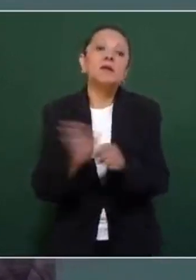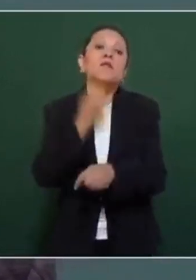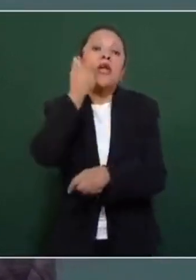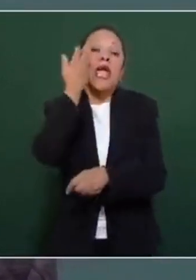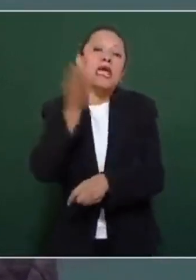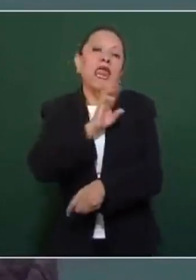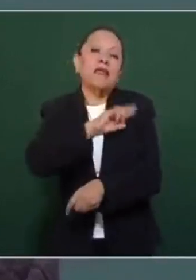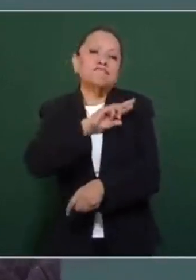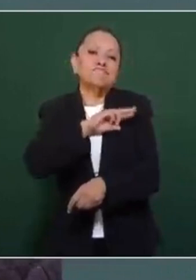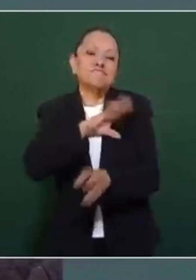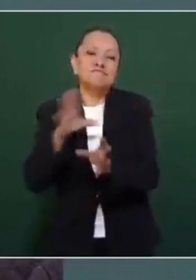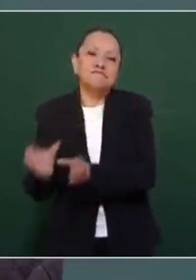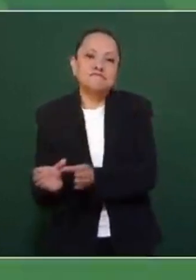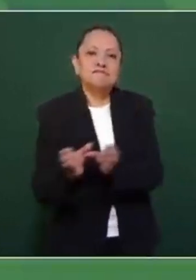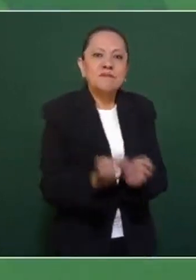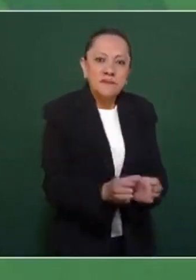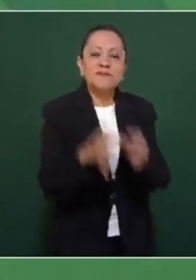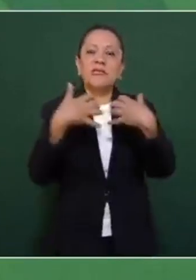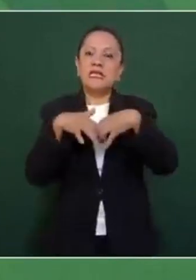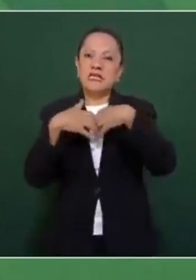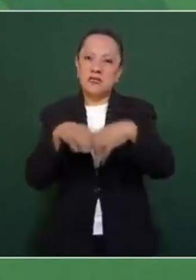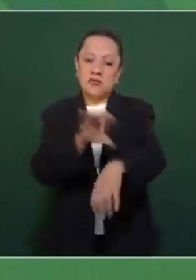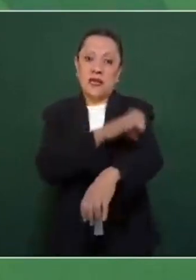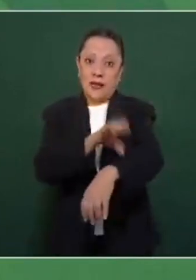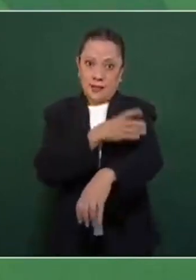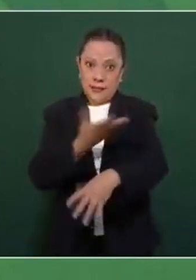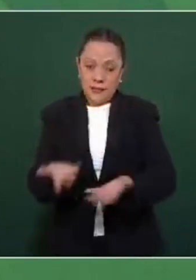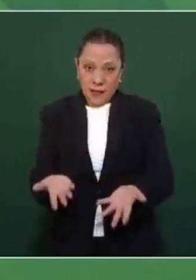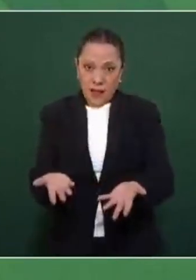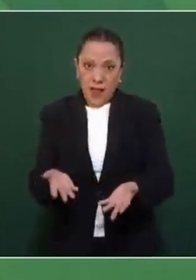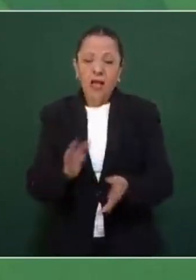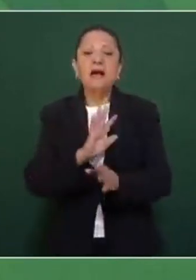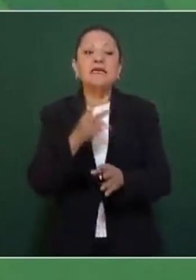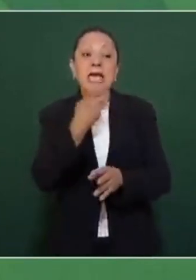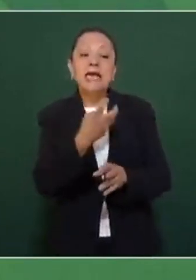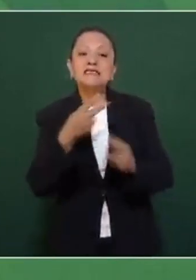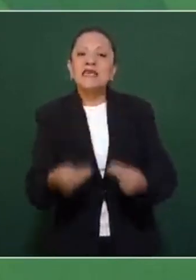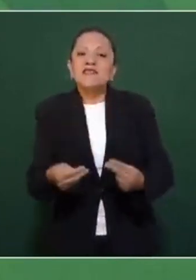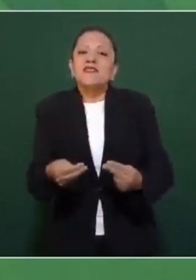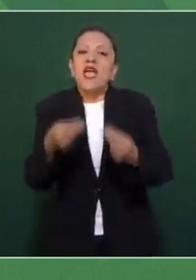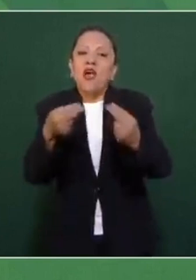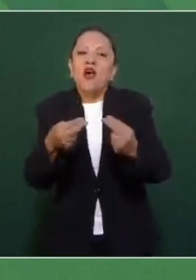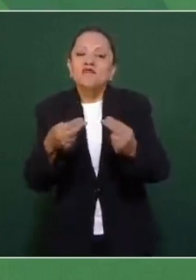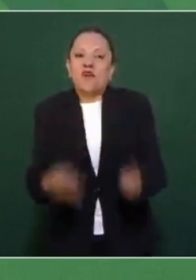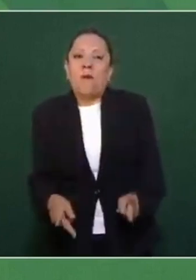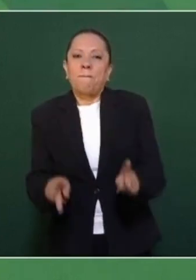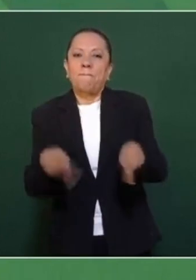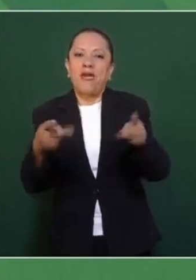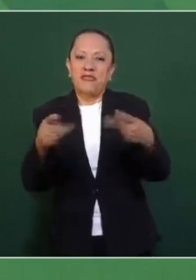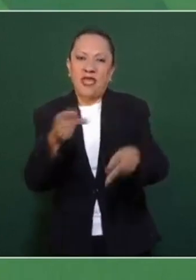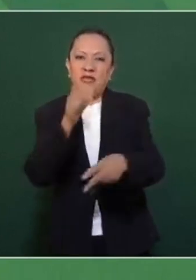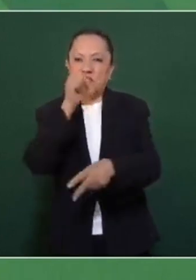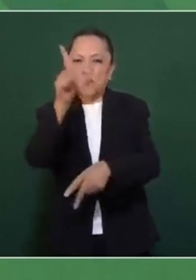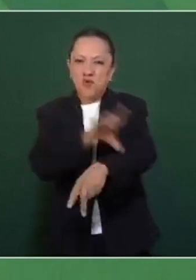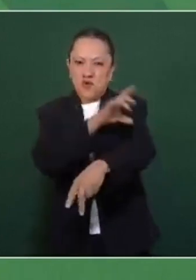eléctrica y darle el negocio de la venta de la energía eléctrica